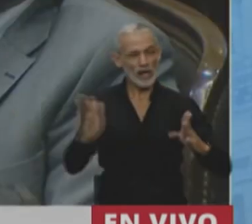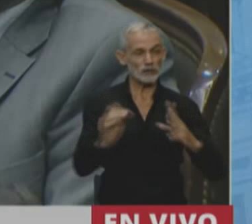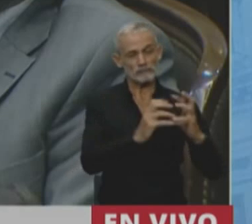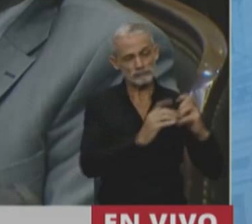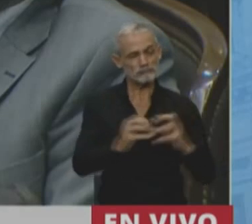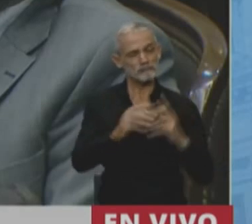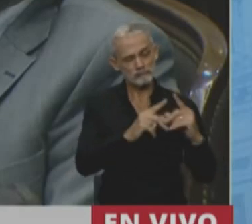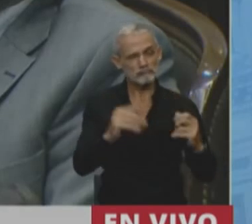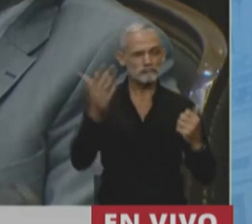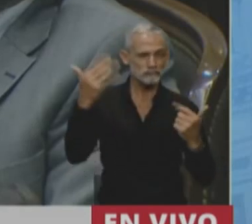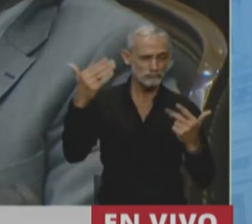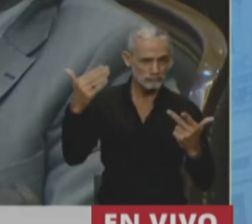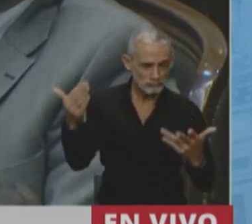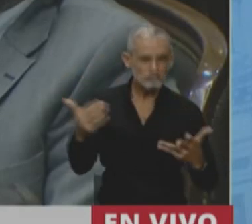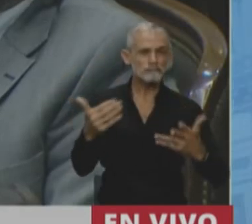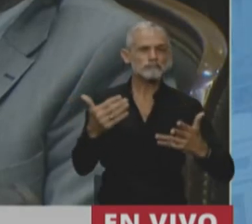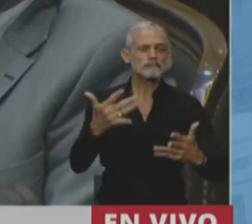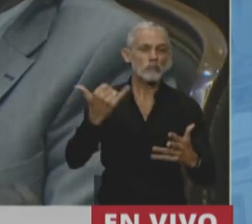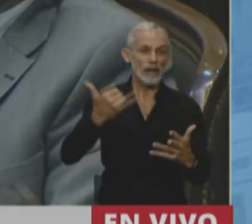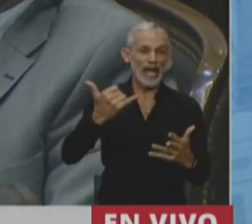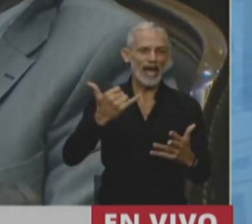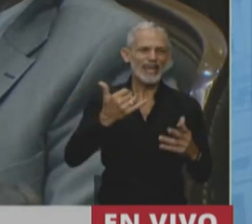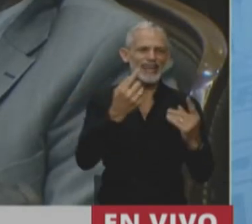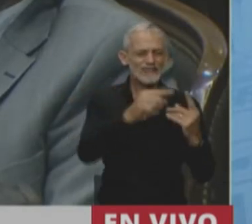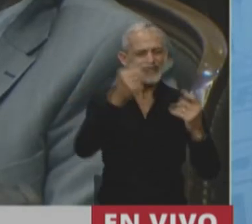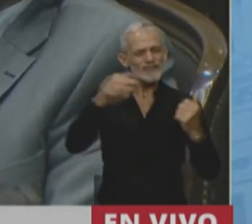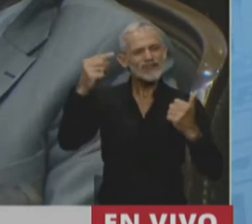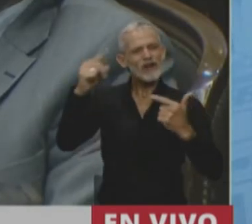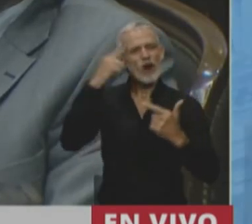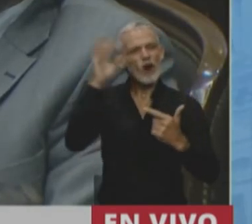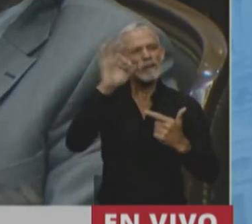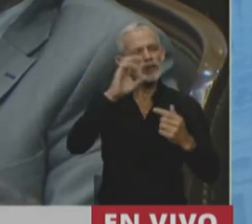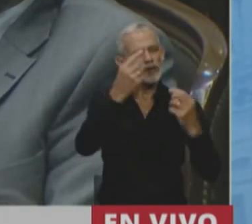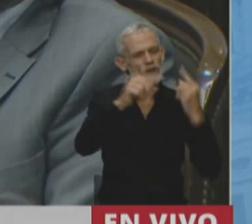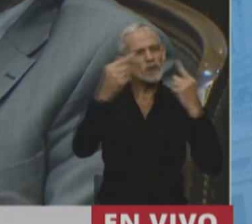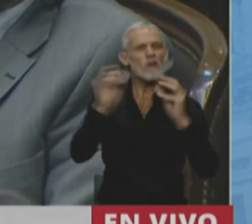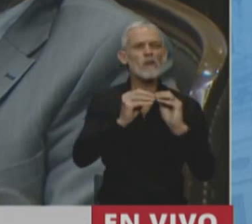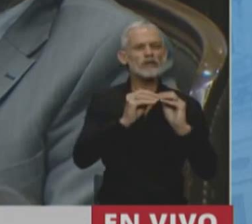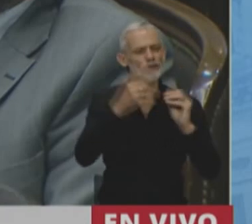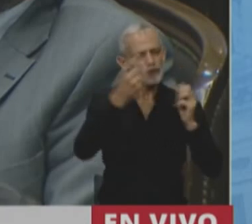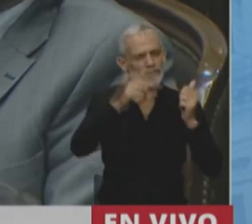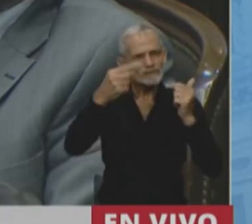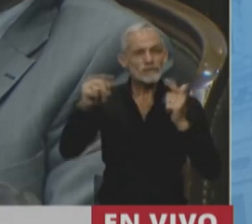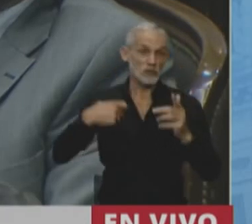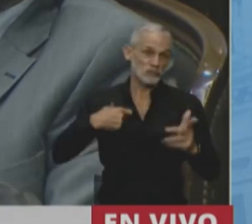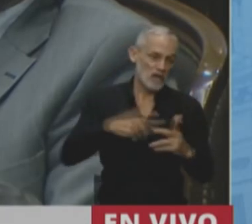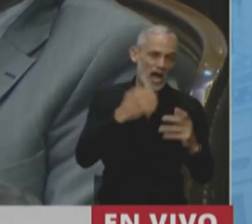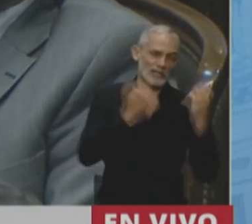debatiendo, han pasado distintos argumentos, distintas razones sociales,